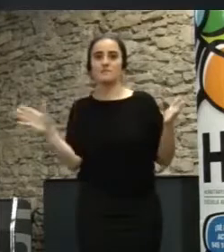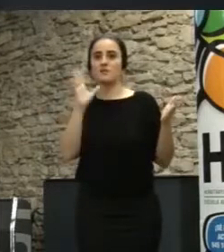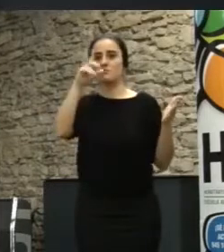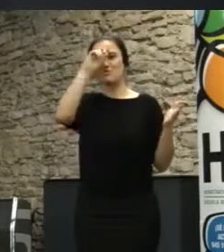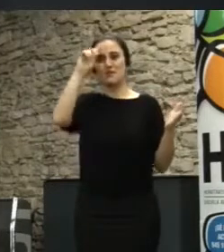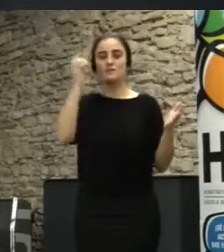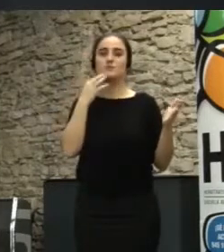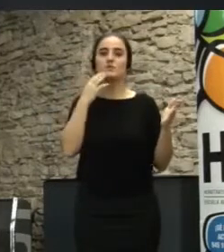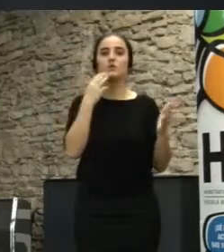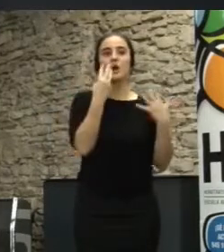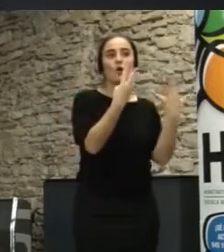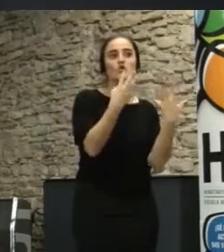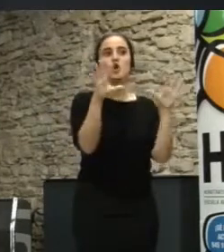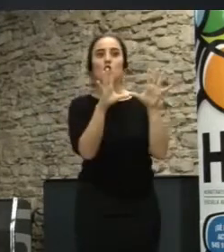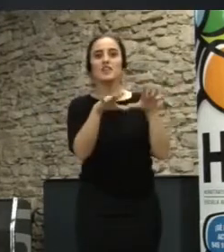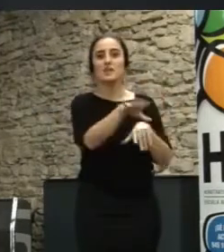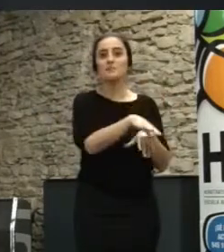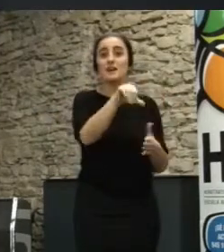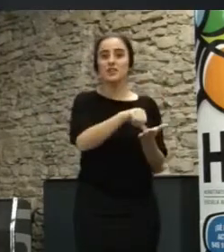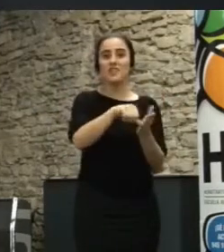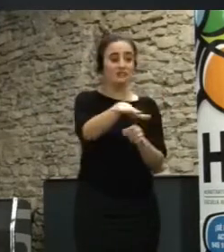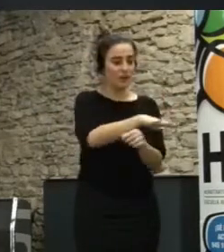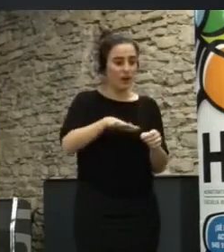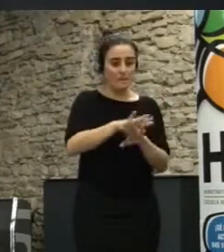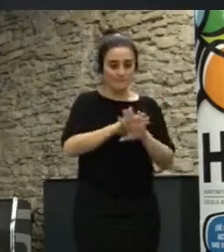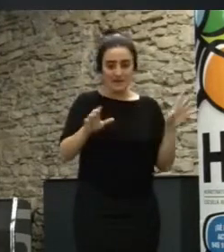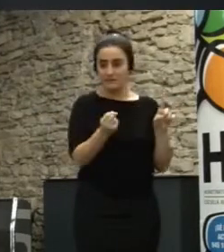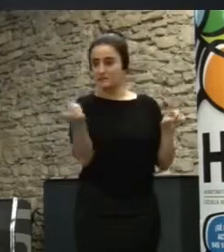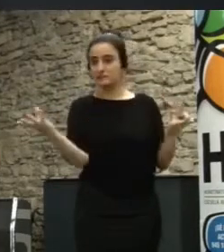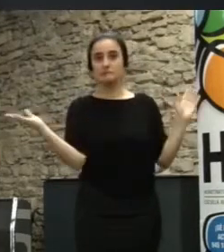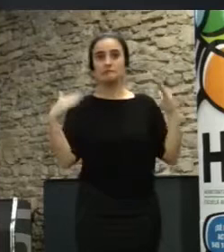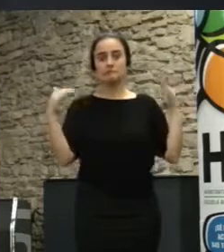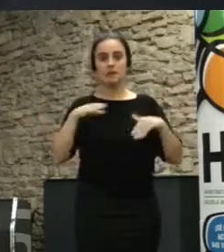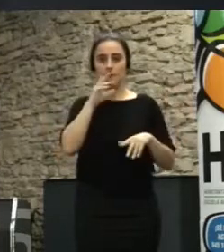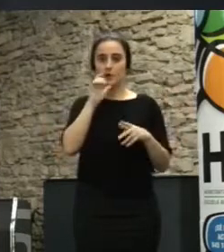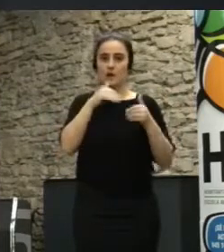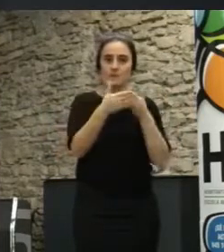siempre por los 8 o 10 barrios del centro de la ciudad y en el resto de la ciudad muy poco. Entonces, bueno,